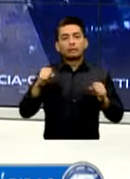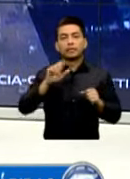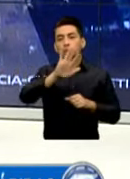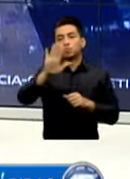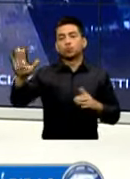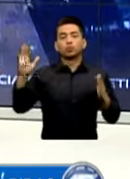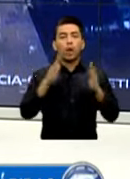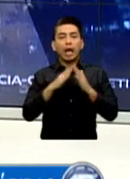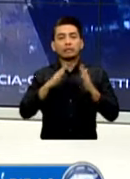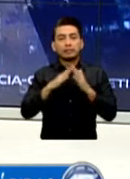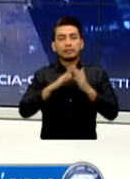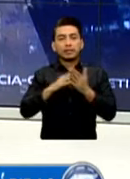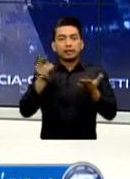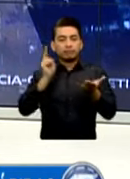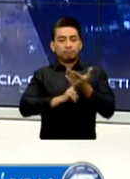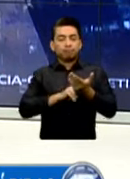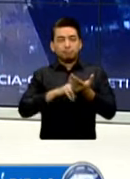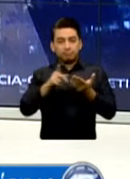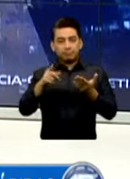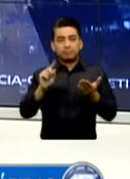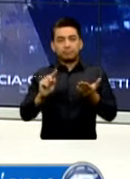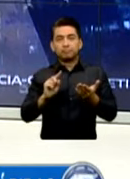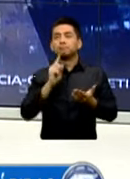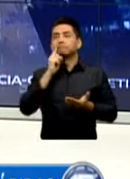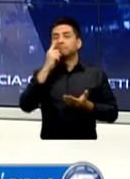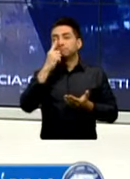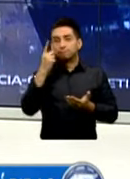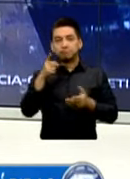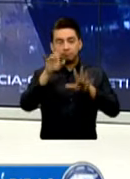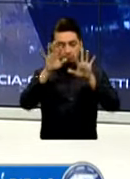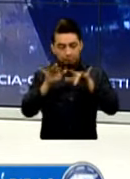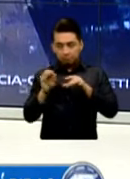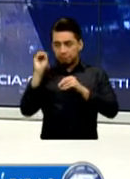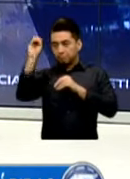Se trabaja en un método digital Para registrarlos